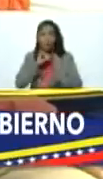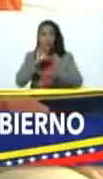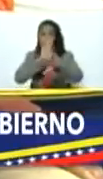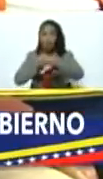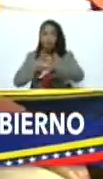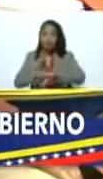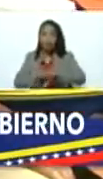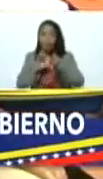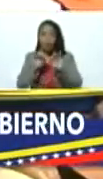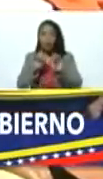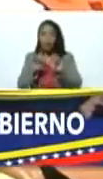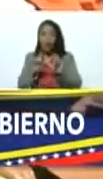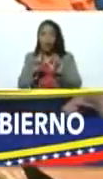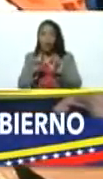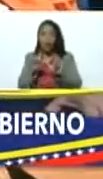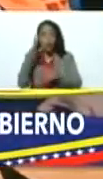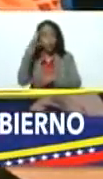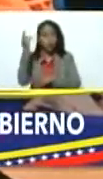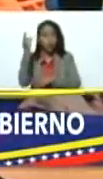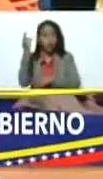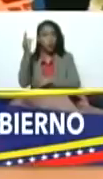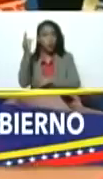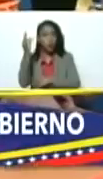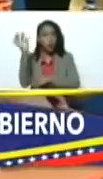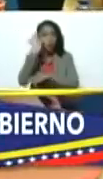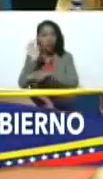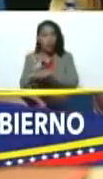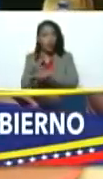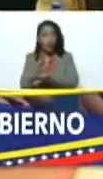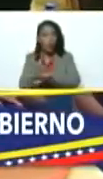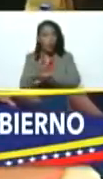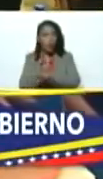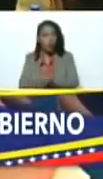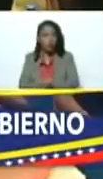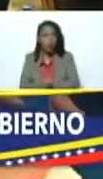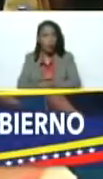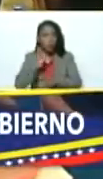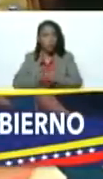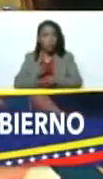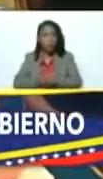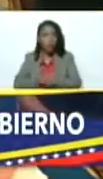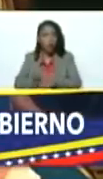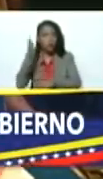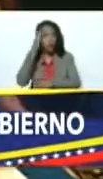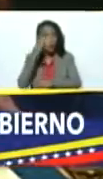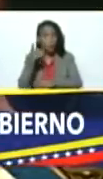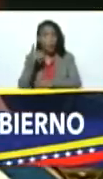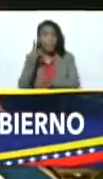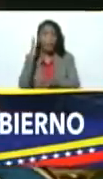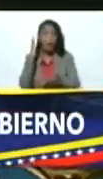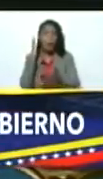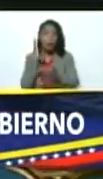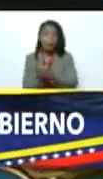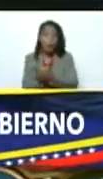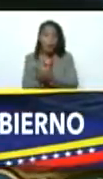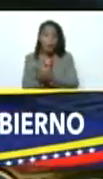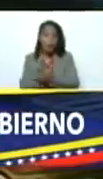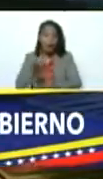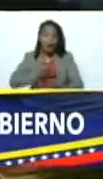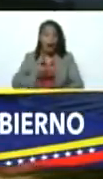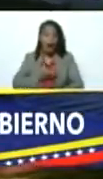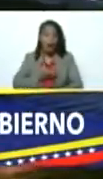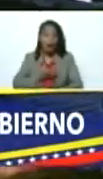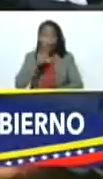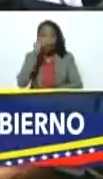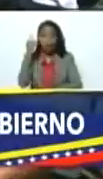el secretario del Consejo Federal de Gobierno, porque sabemos que más de la mitad de los alcaldes